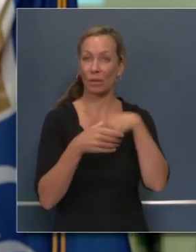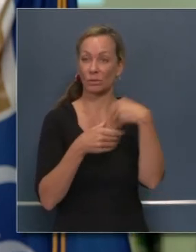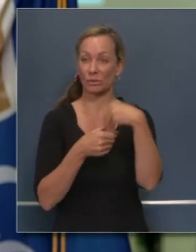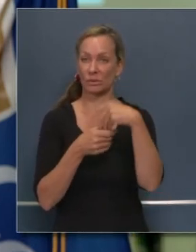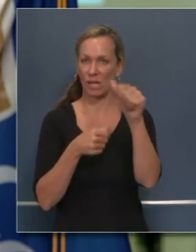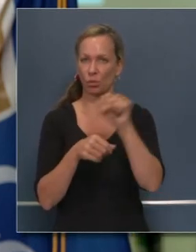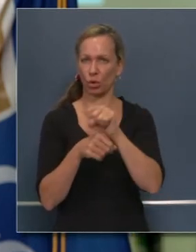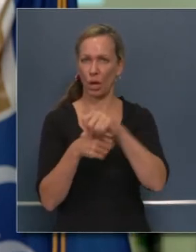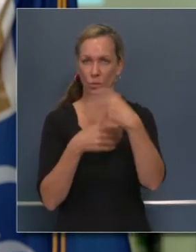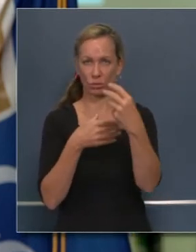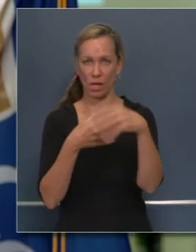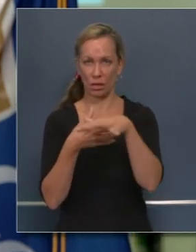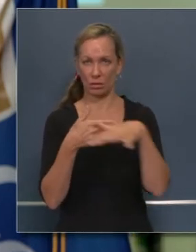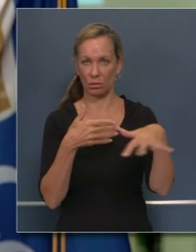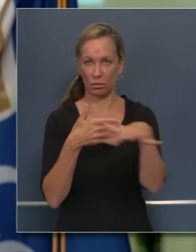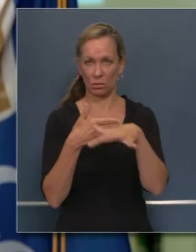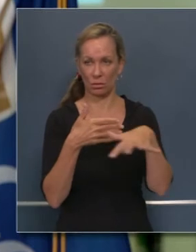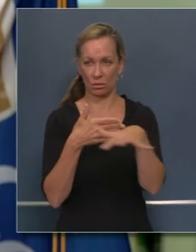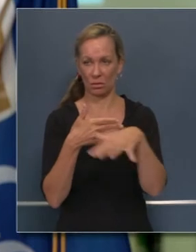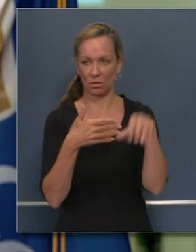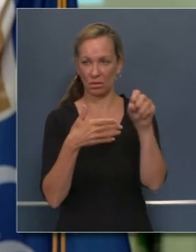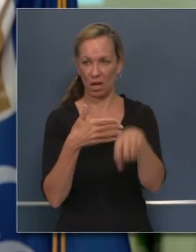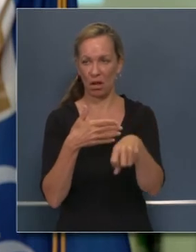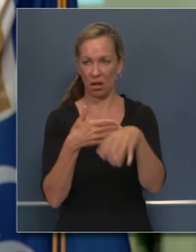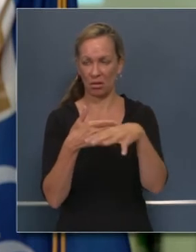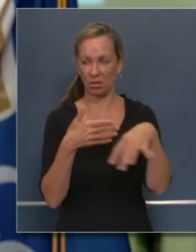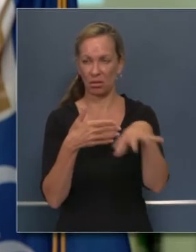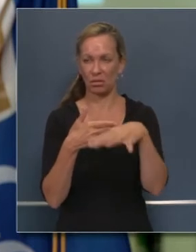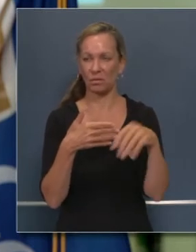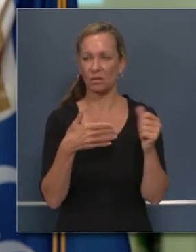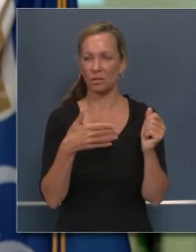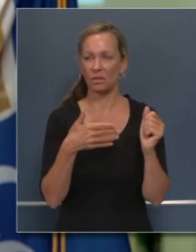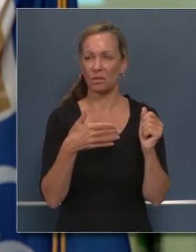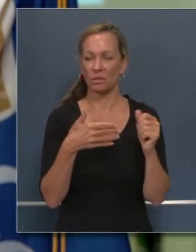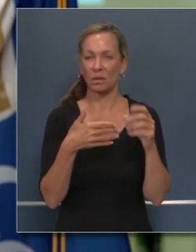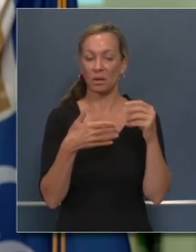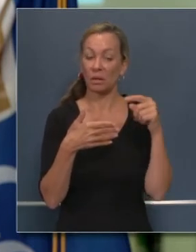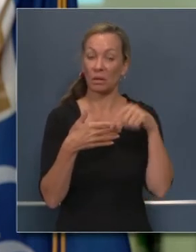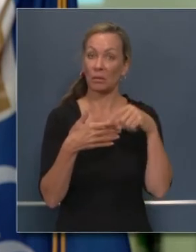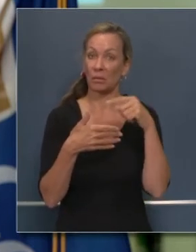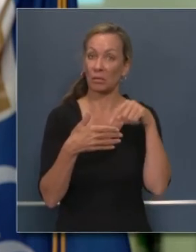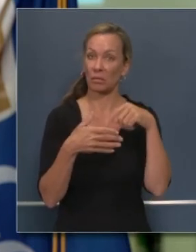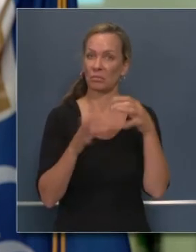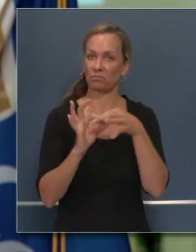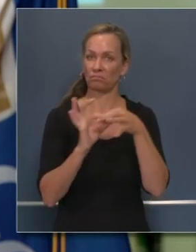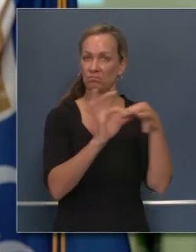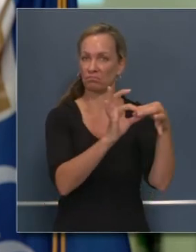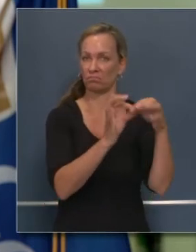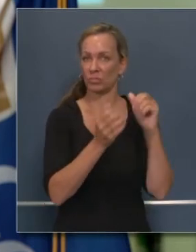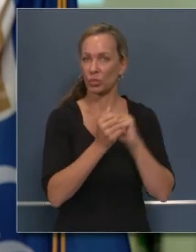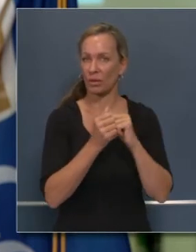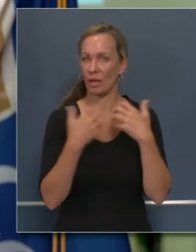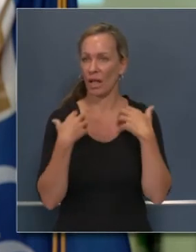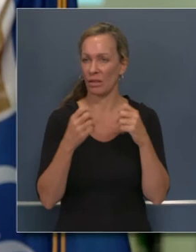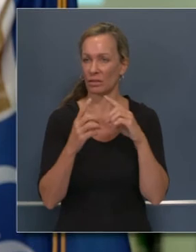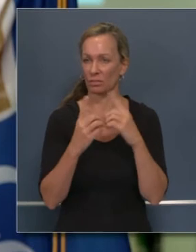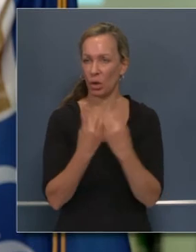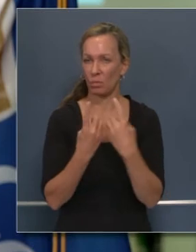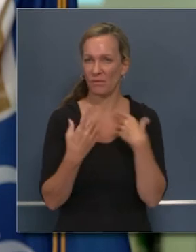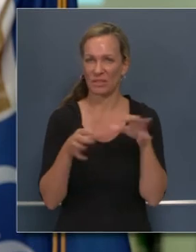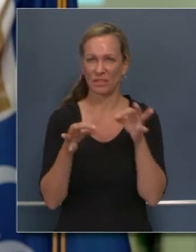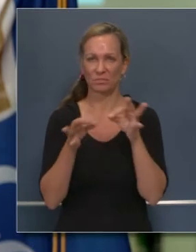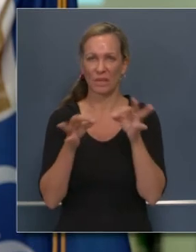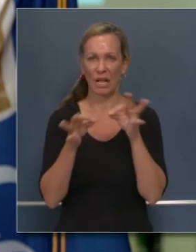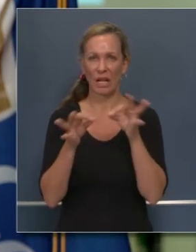al aire libre, trabajando con oficiales locales de salud. Lo clarificamos hace varias semanas, específicamente en la